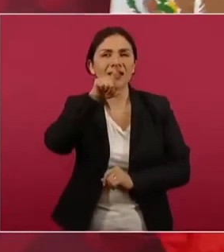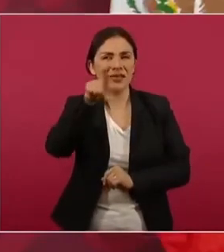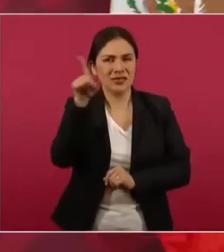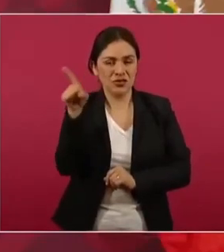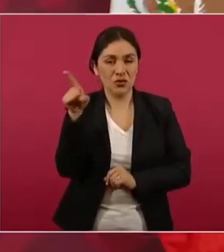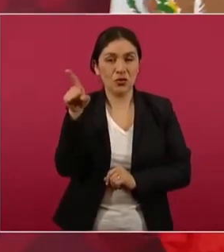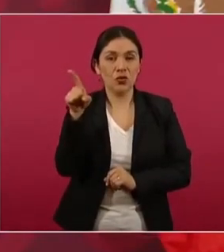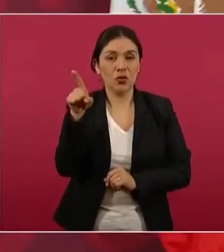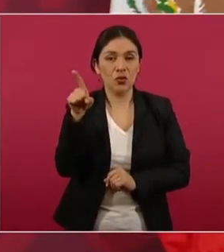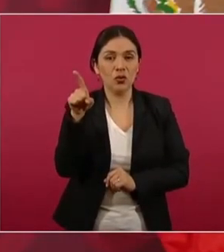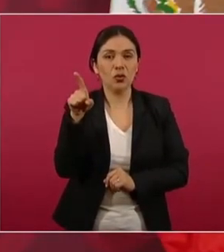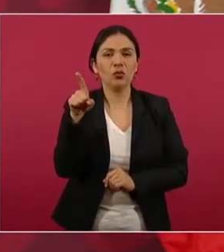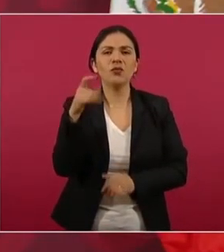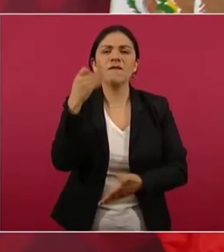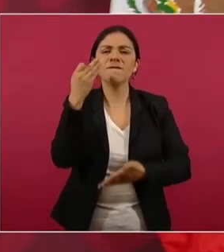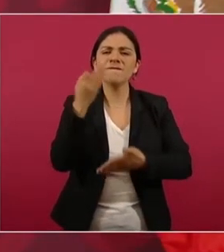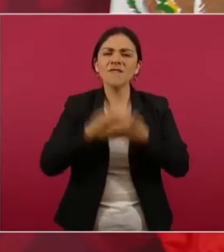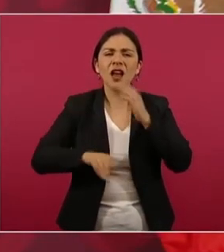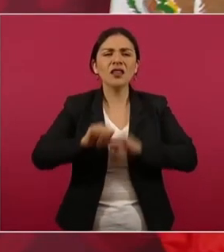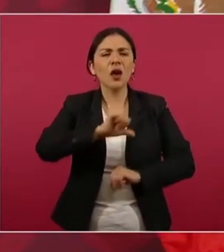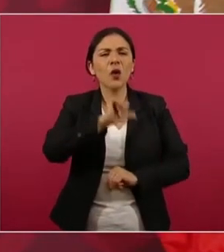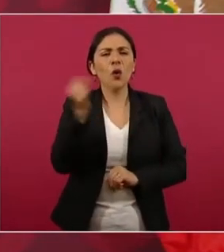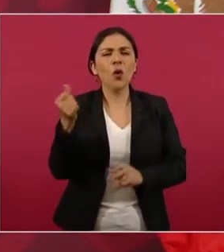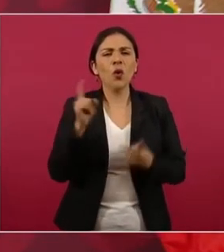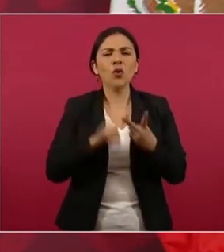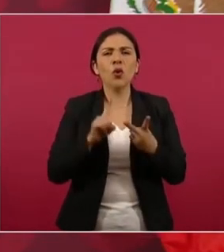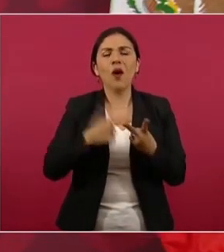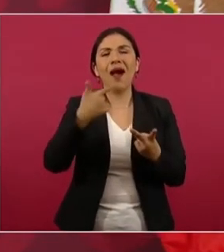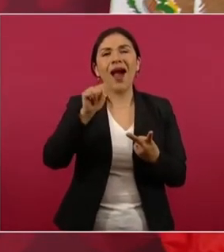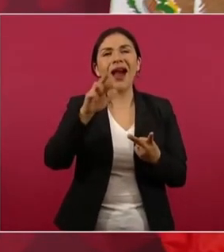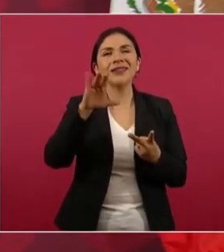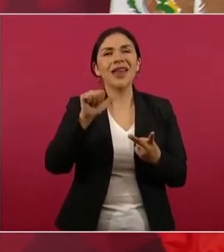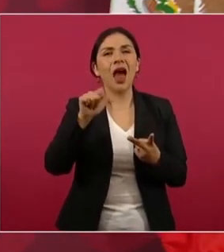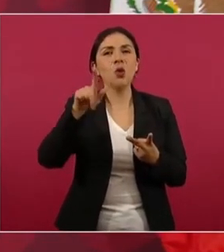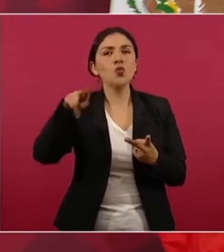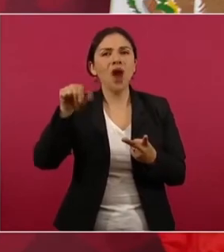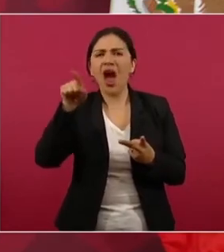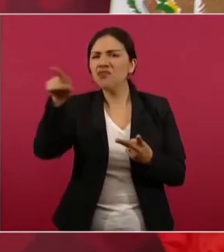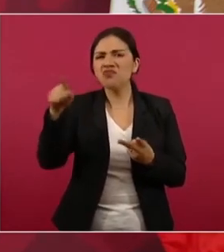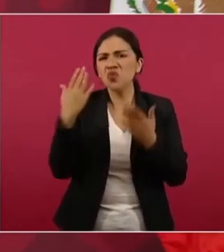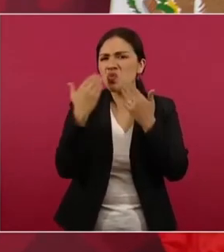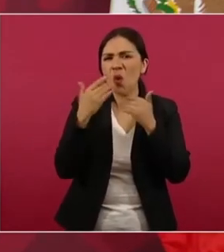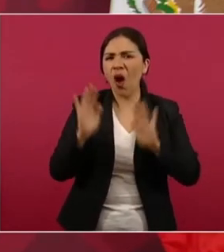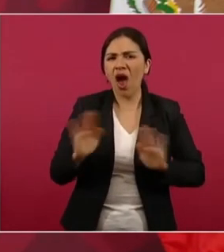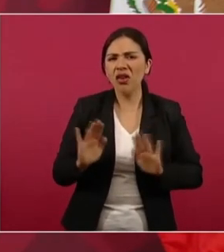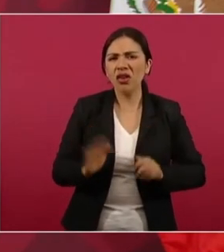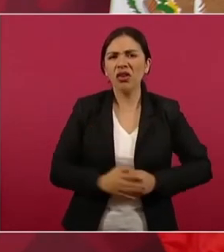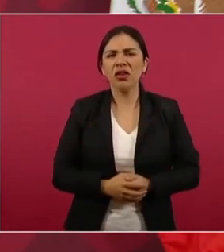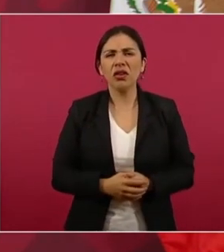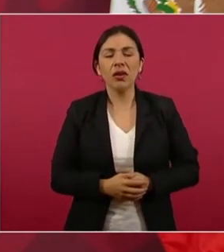pero no aparece ahí García Luna. Pero al poco tiempo…